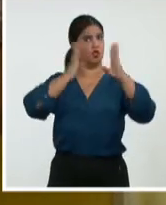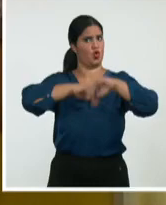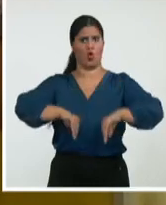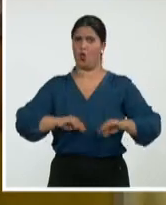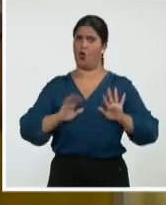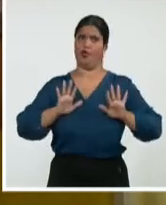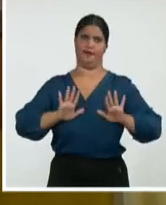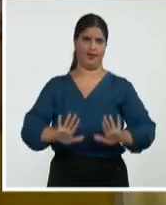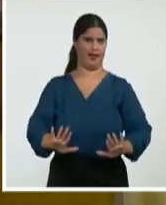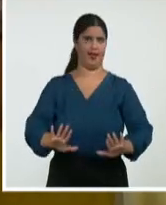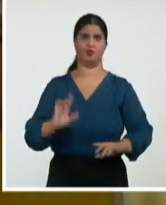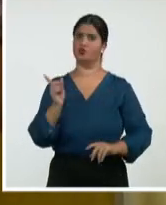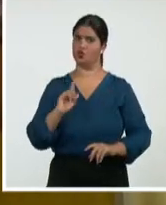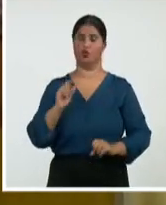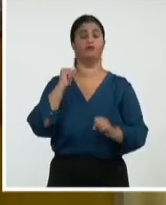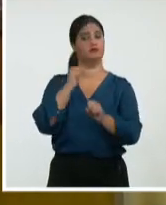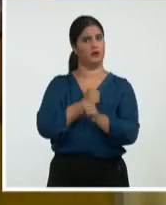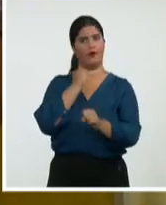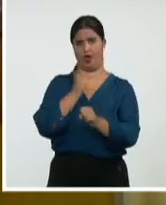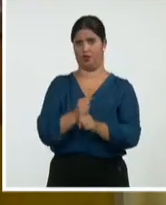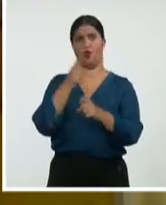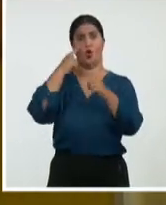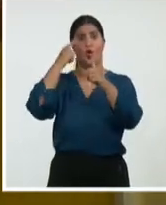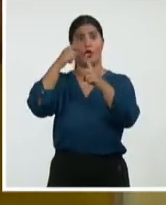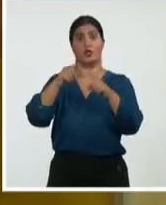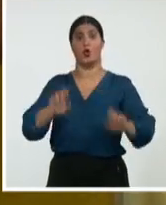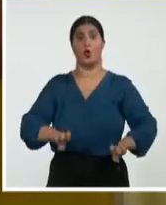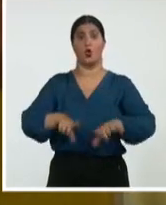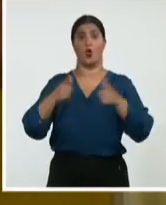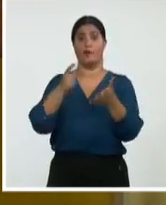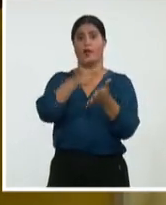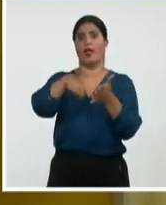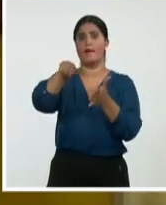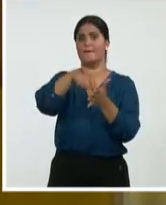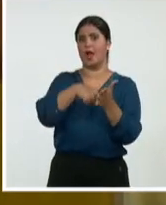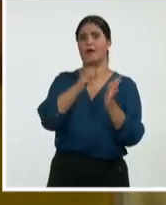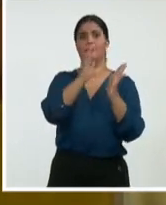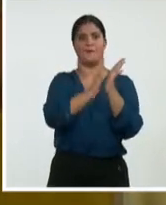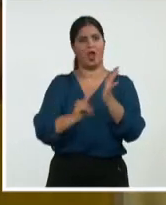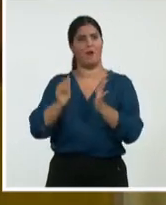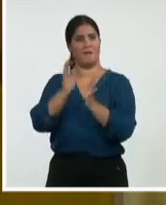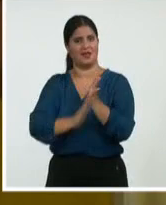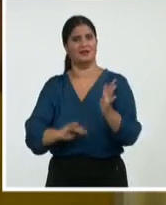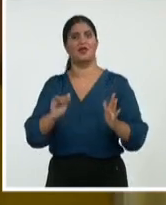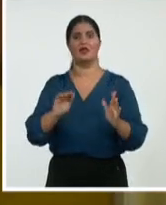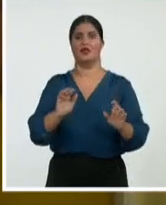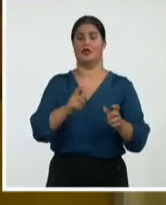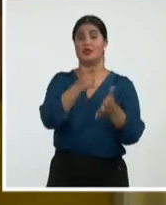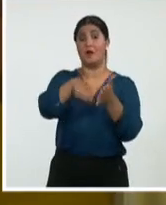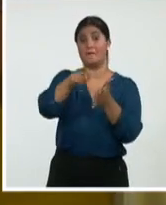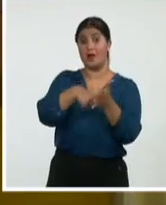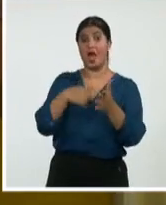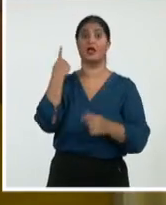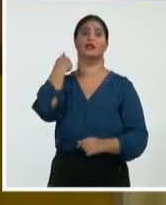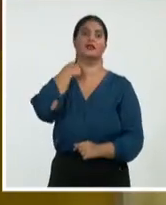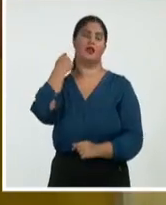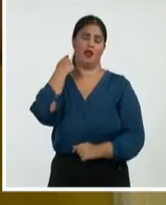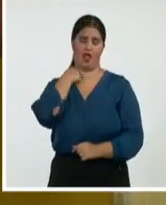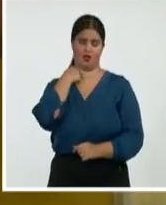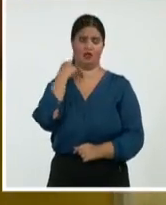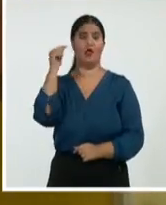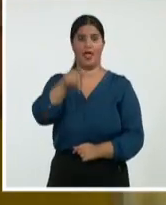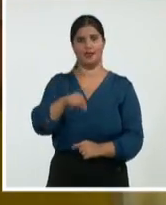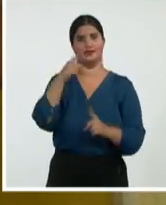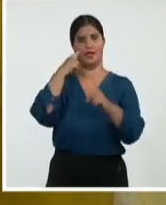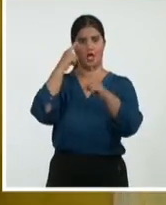rendimiento que nos planificamos en una ficha de costa pensando que eso está elaborado en función de un fertilizante, de un